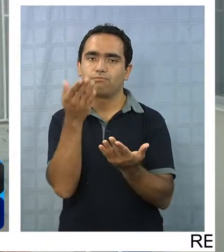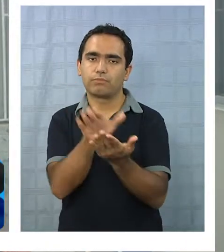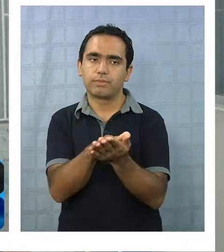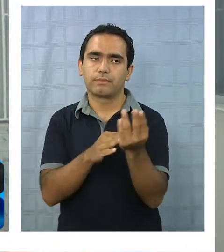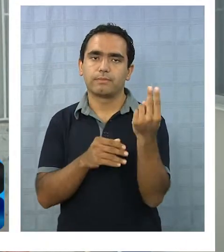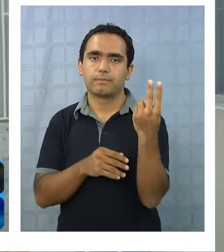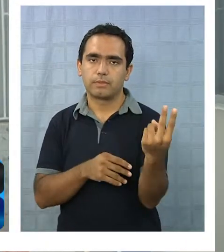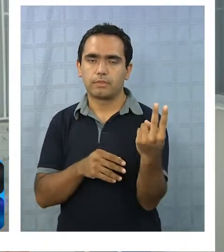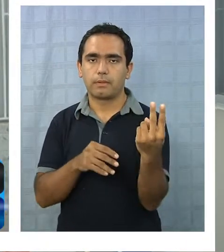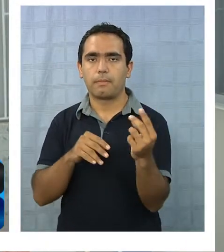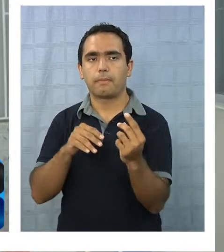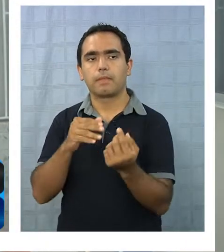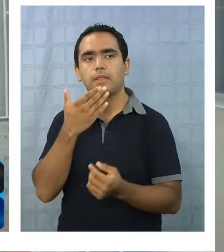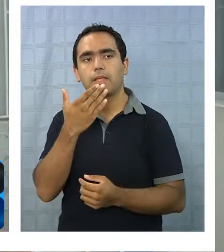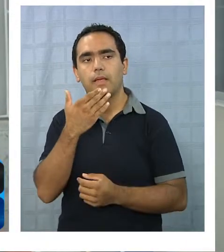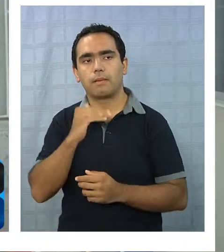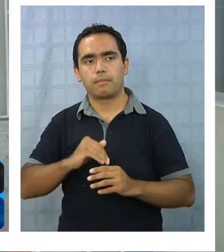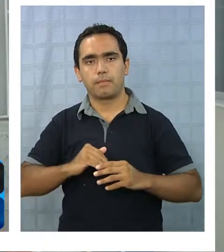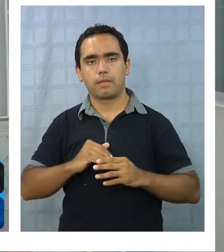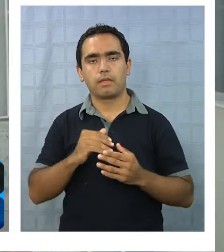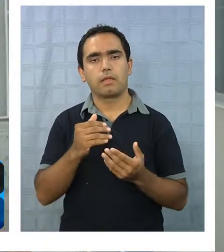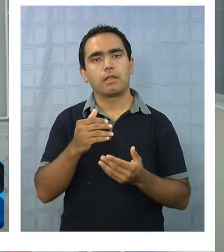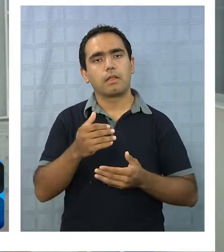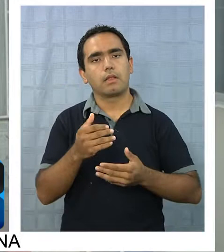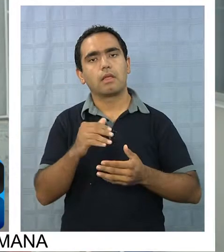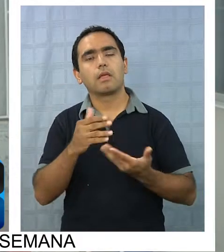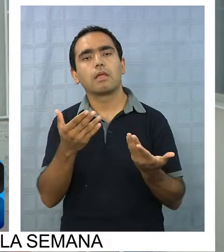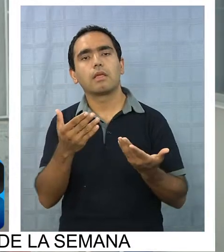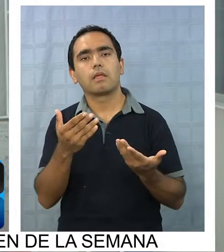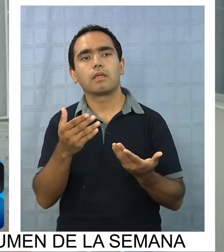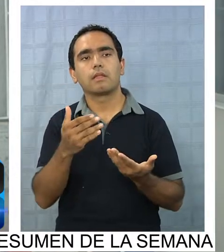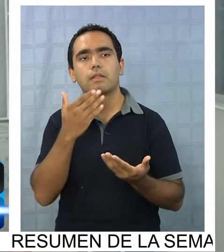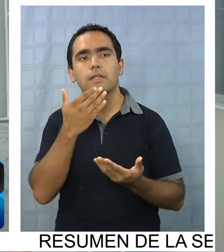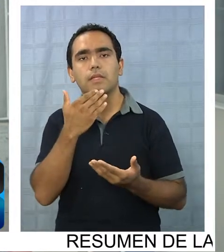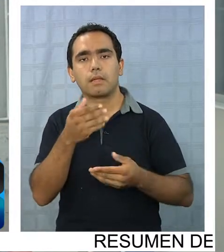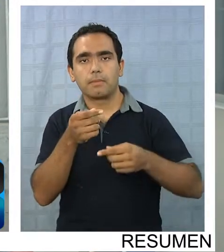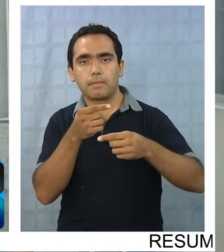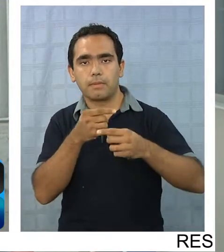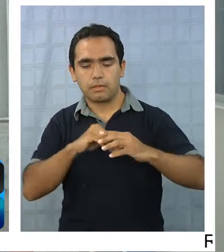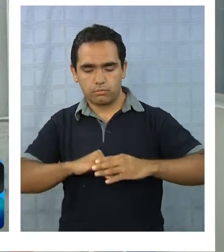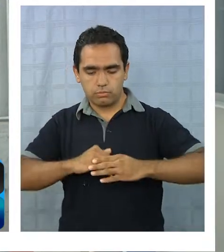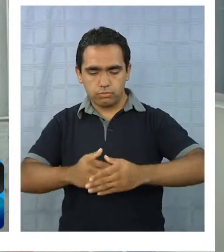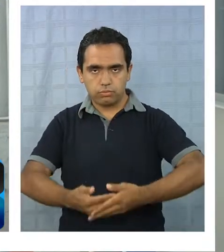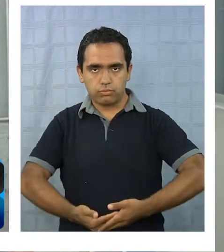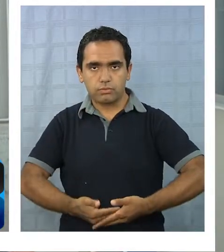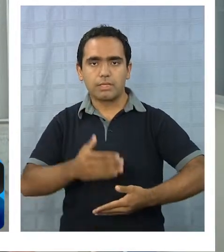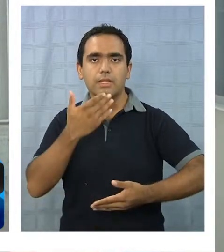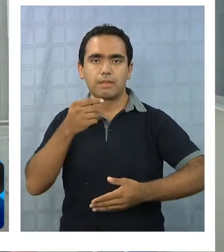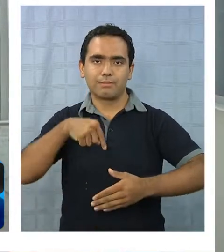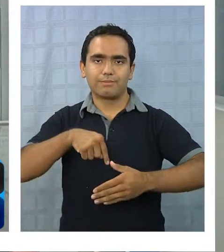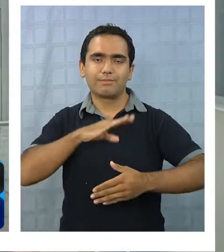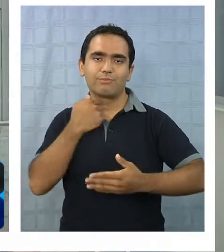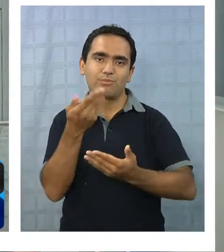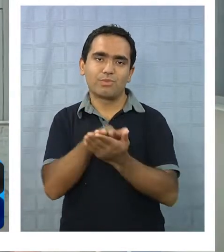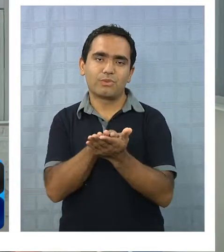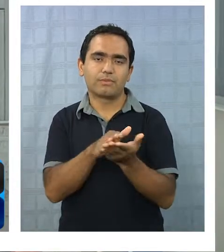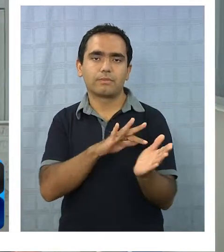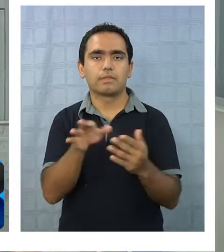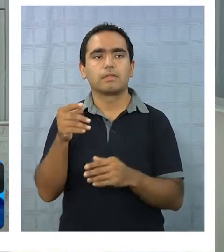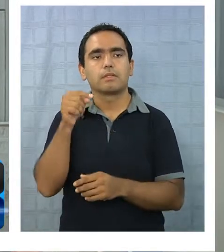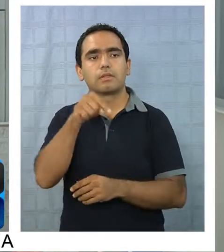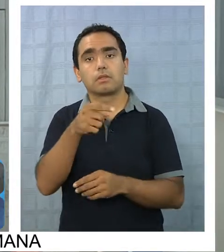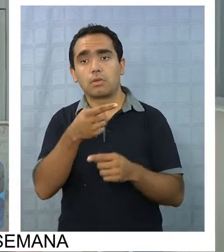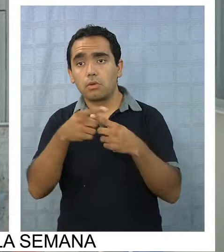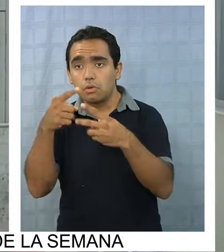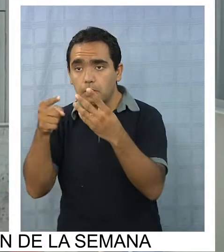incluido una guaguita que está con algunas semanas de gestación, pero el resto se pudo